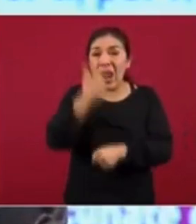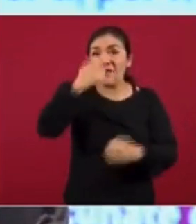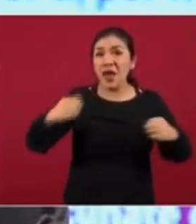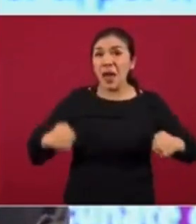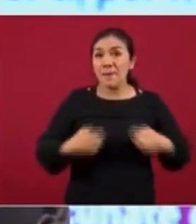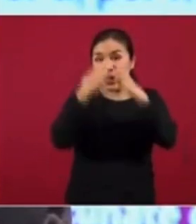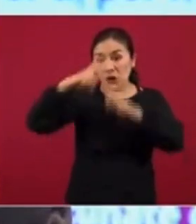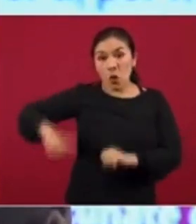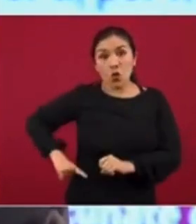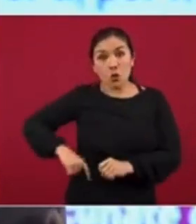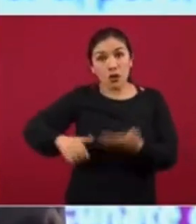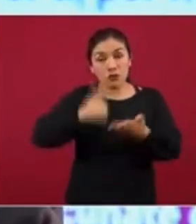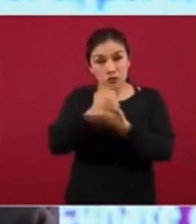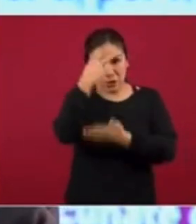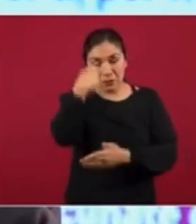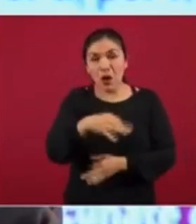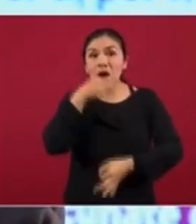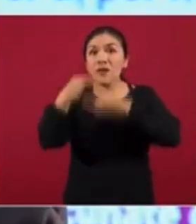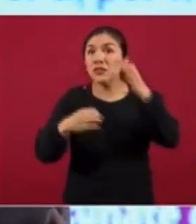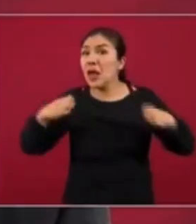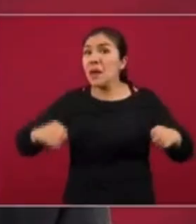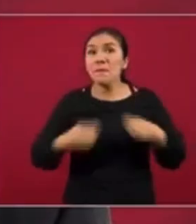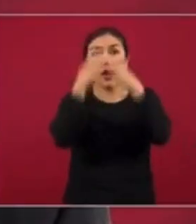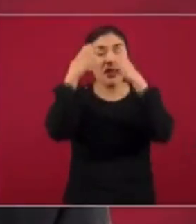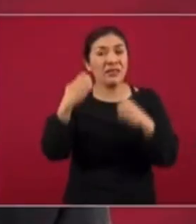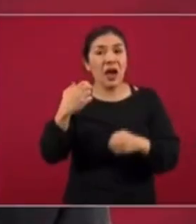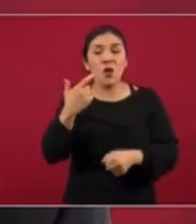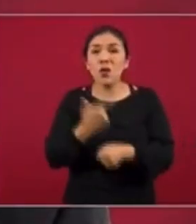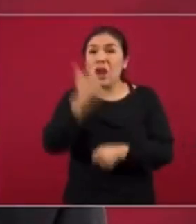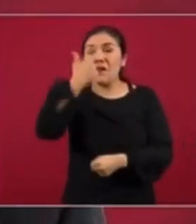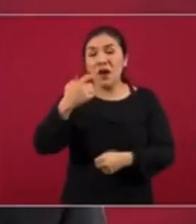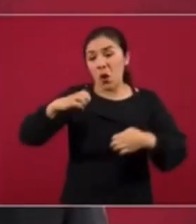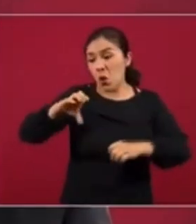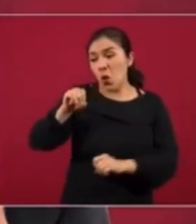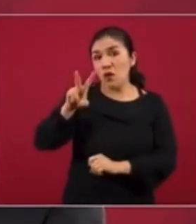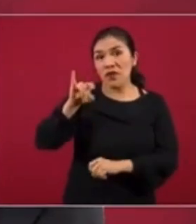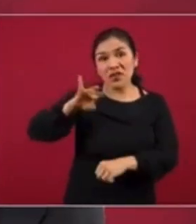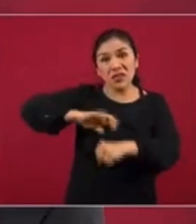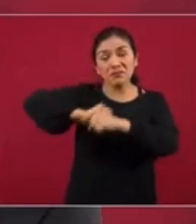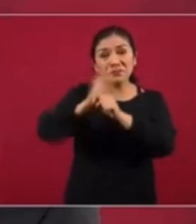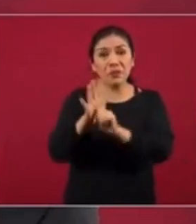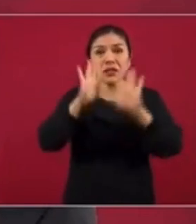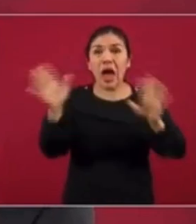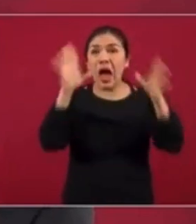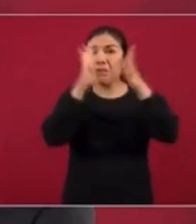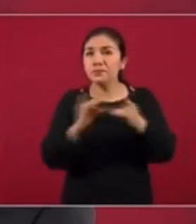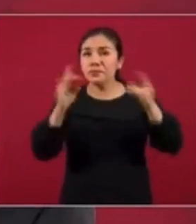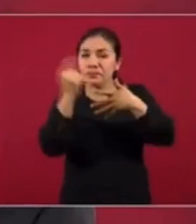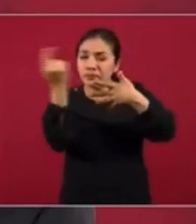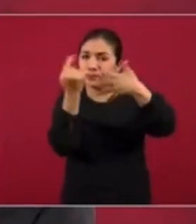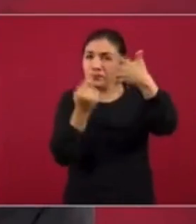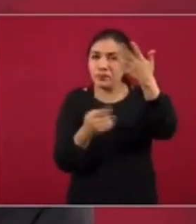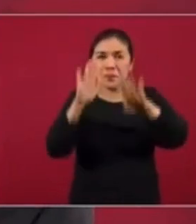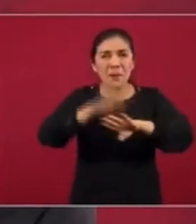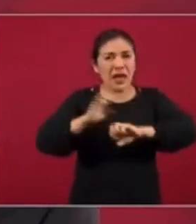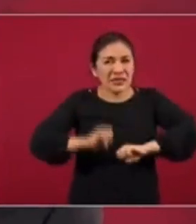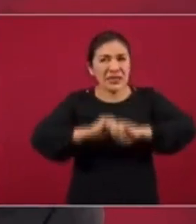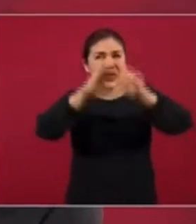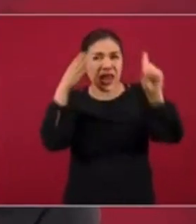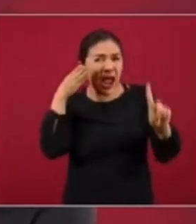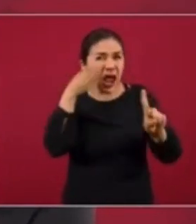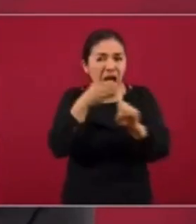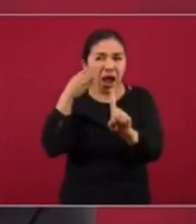gobierno de la Ciudad de México declaró alerta por COVID, emergencia por COVID, y emitió una serie de recomendaciones específicas